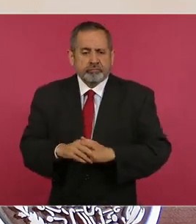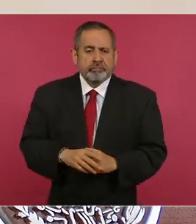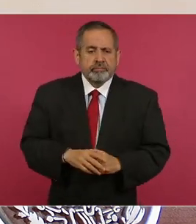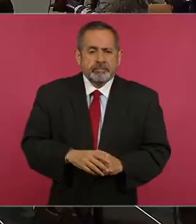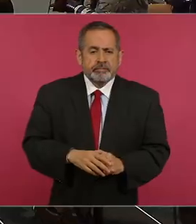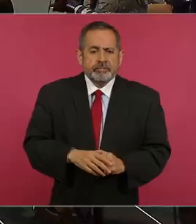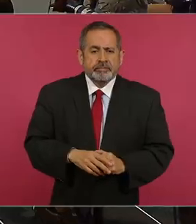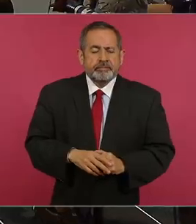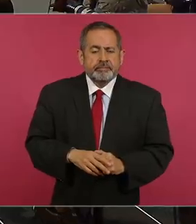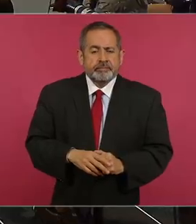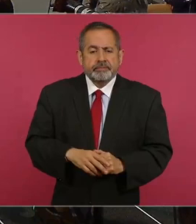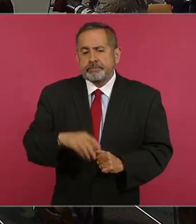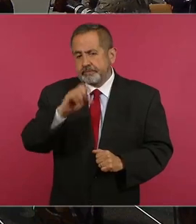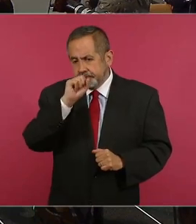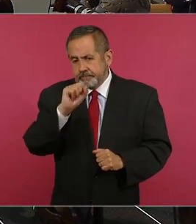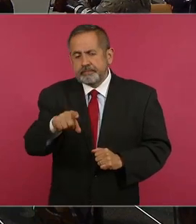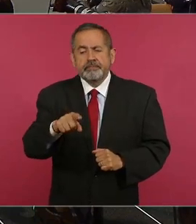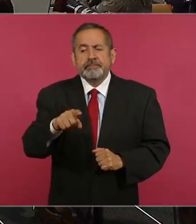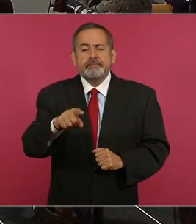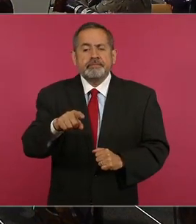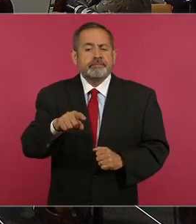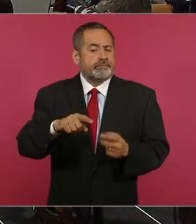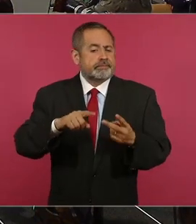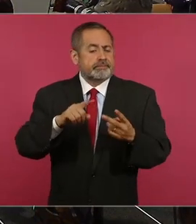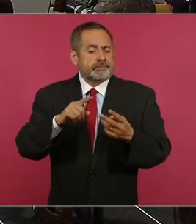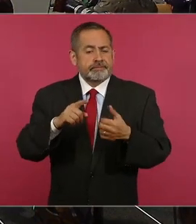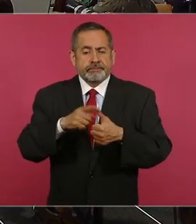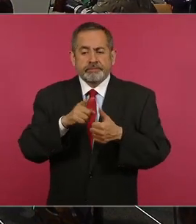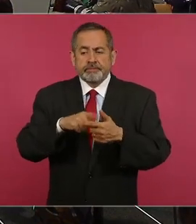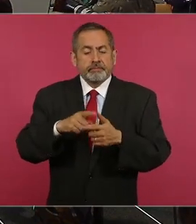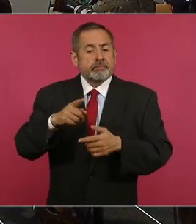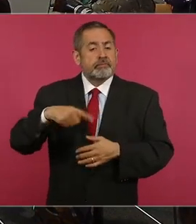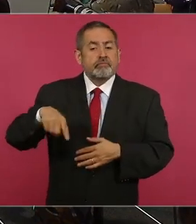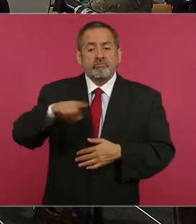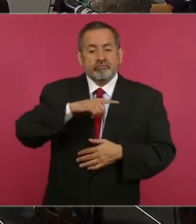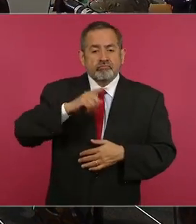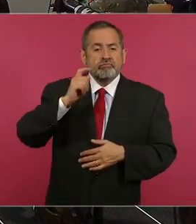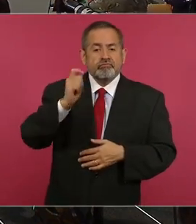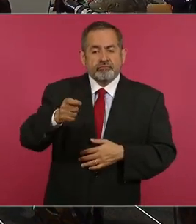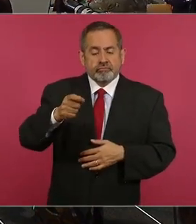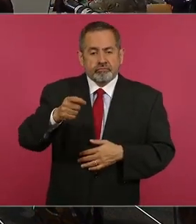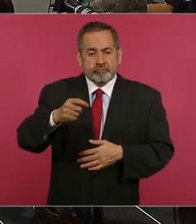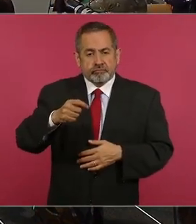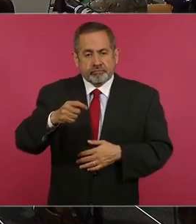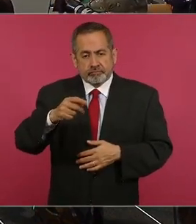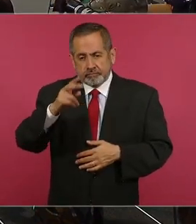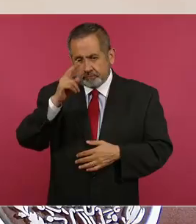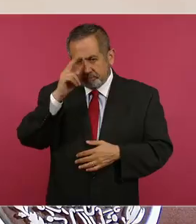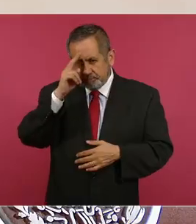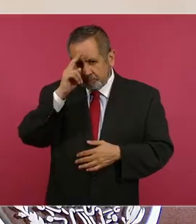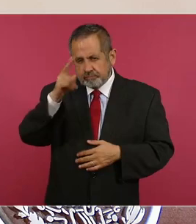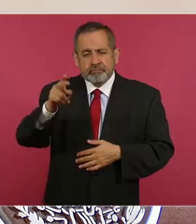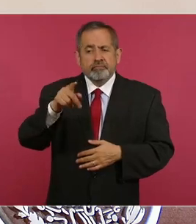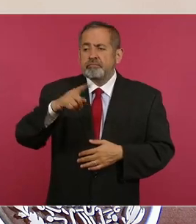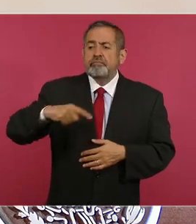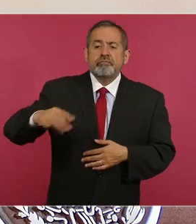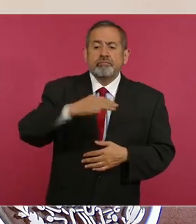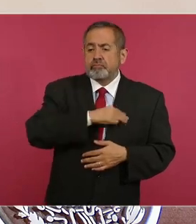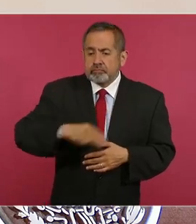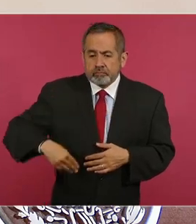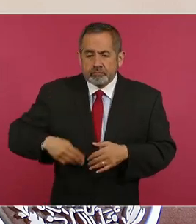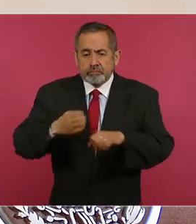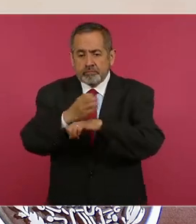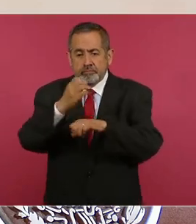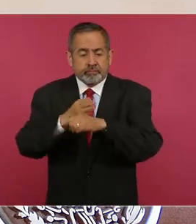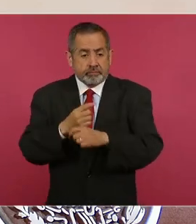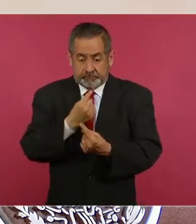También prohibir, en este caso, en el estado, en los municipios, que los menores